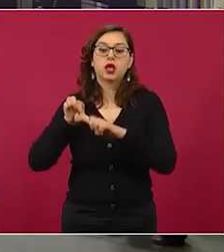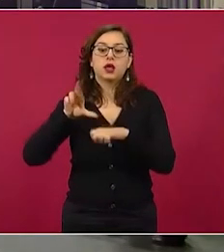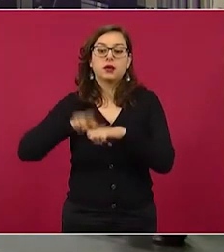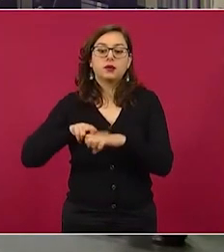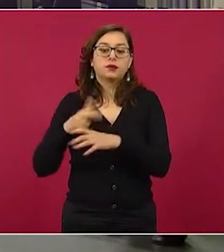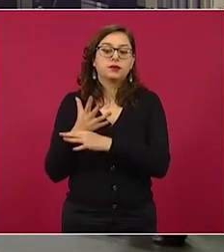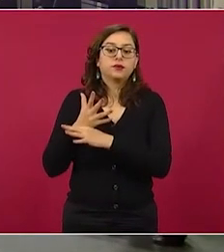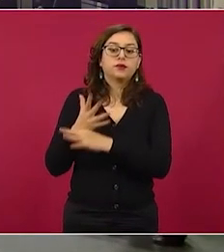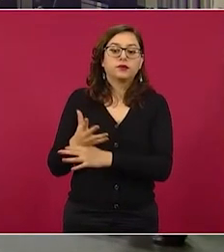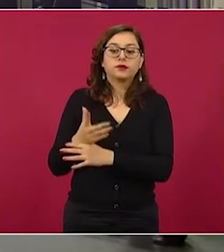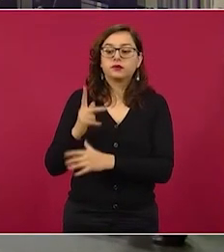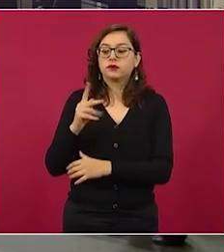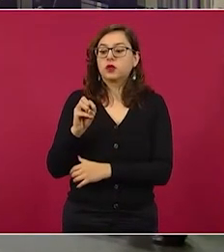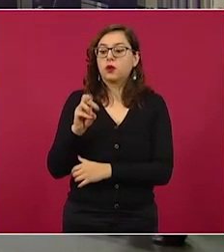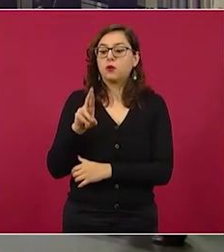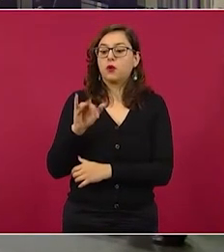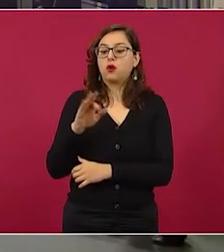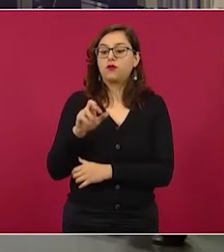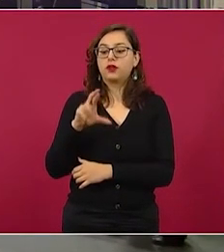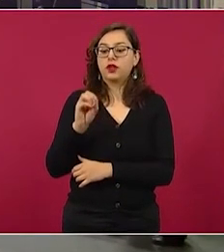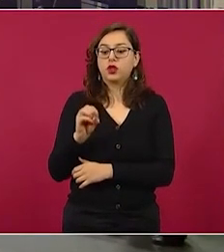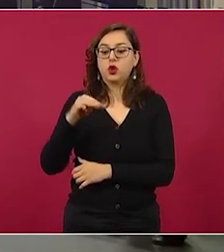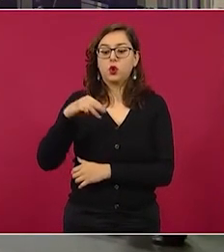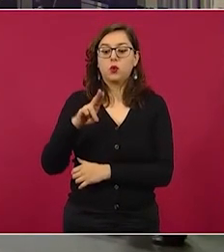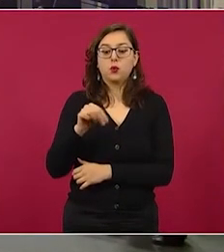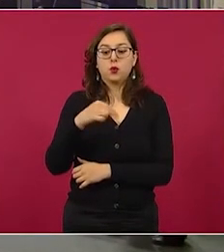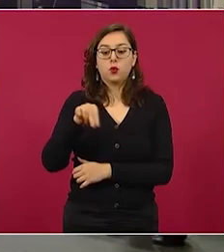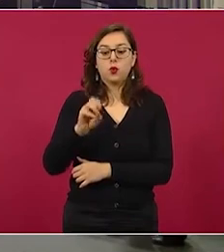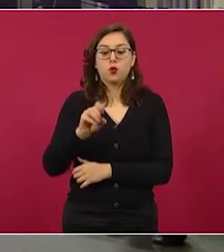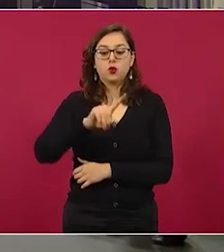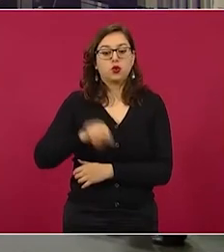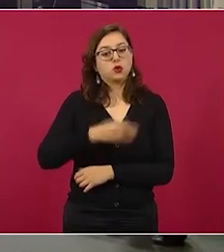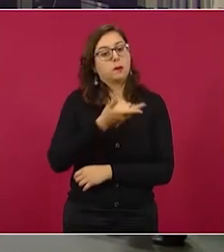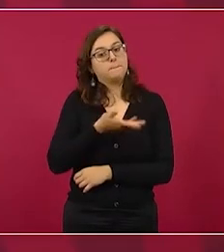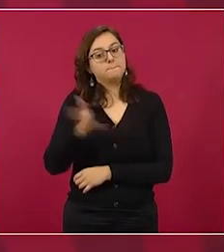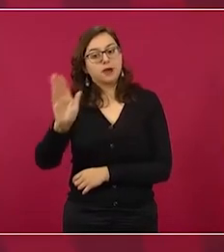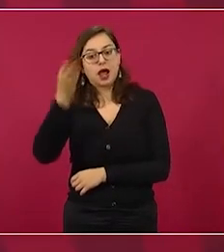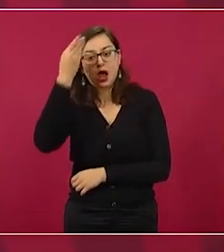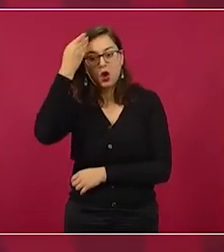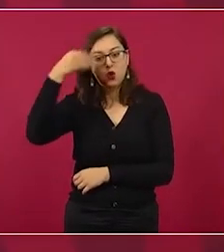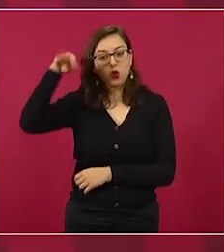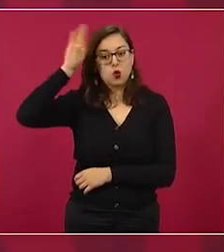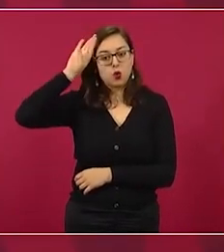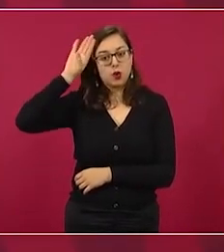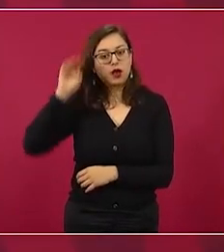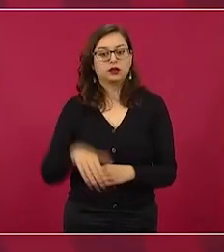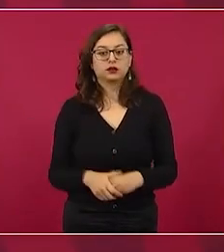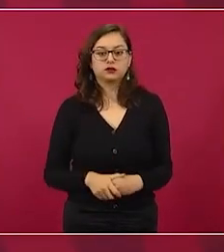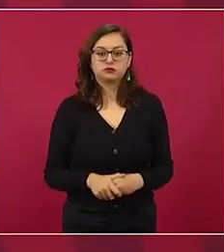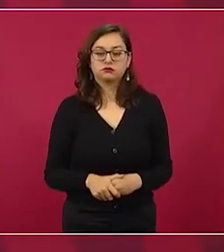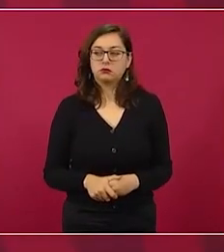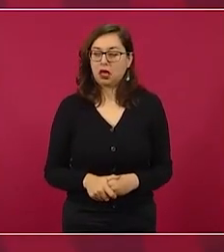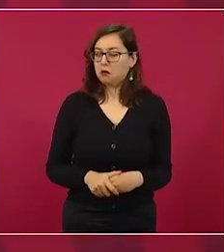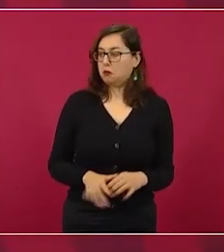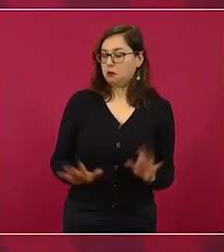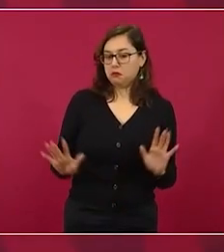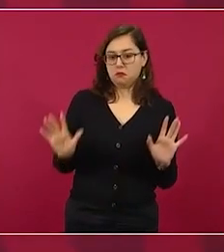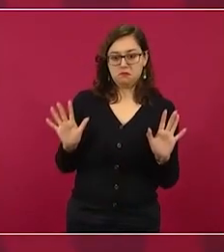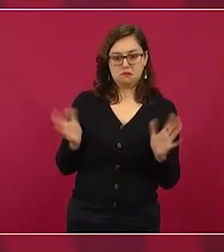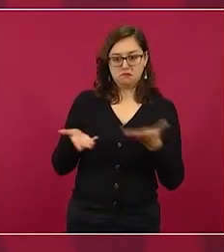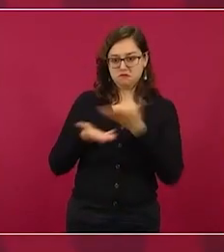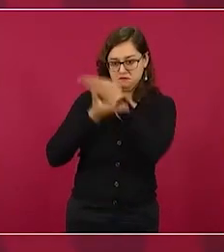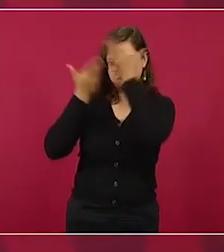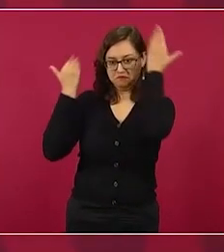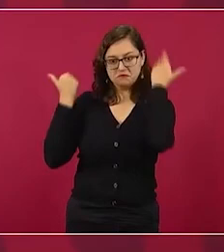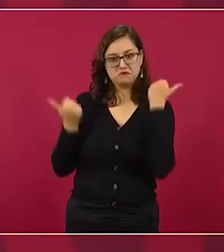va a ser embajador en Cuba, si nos puede confirmar o no nos puede… No tengo información sobre eso, Marcelo Ebrard